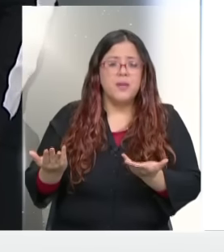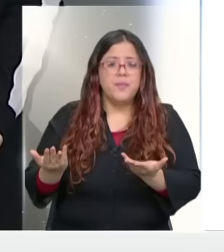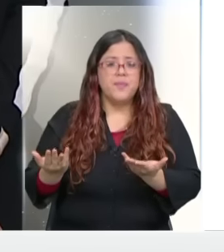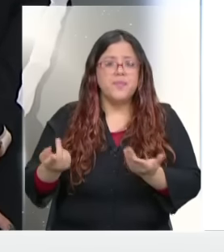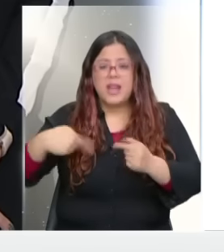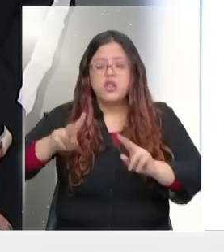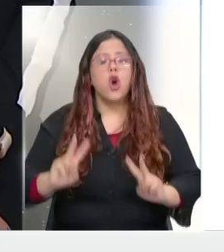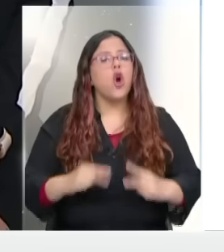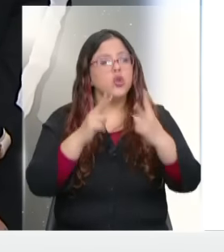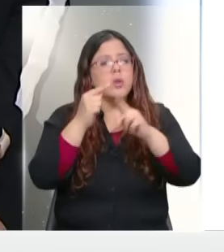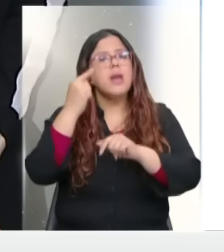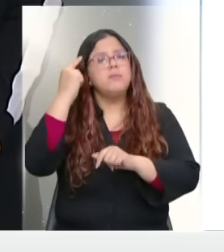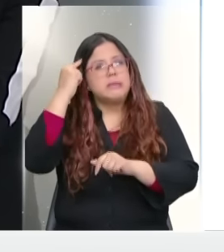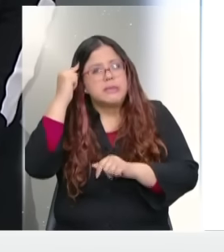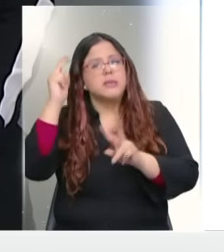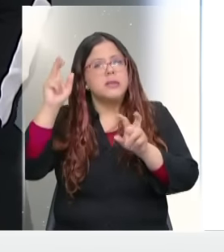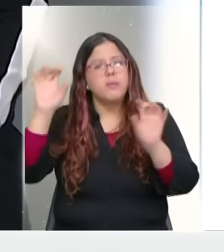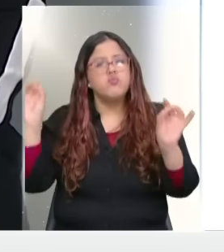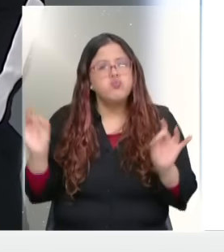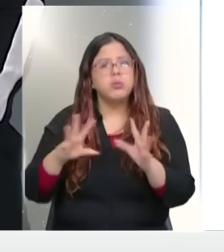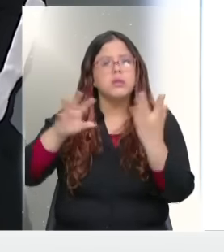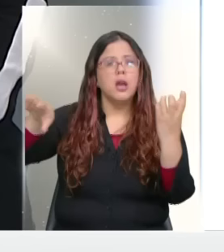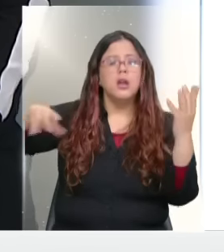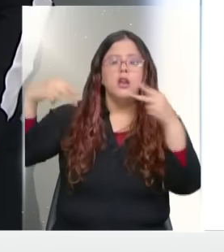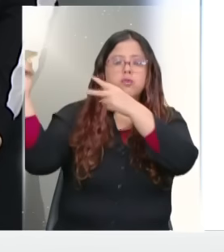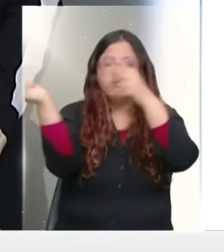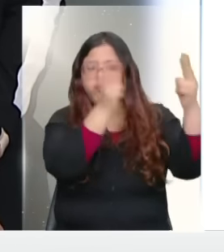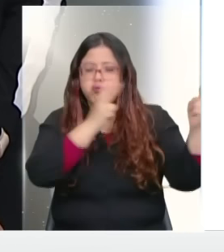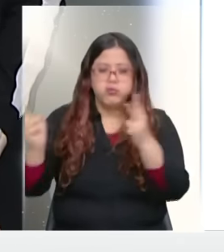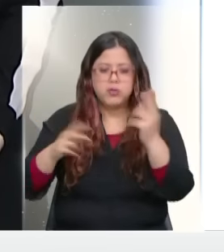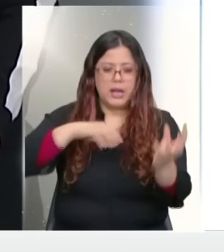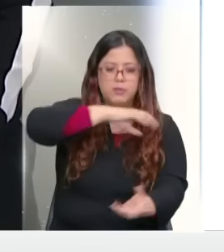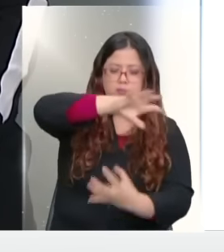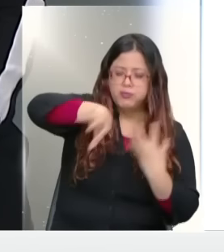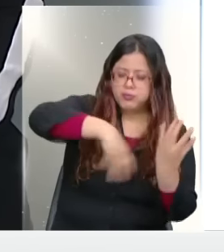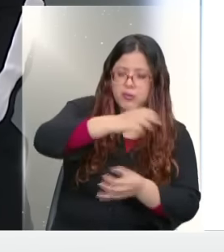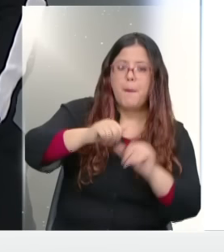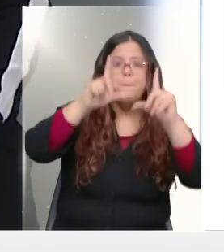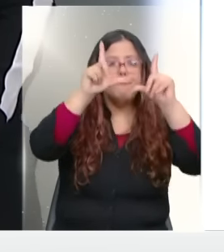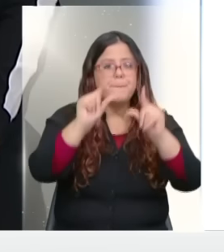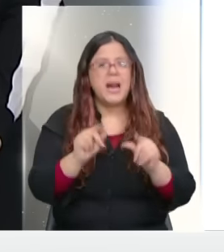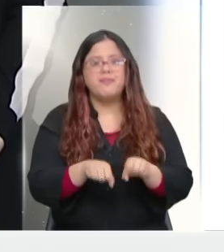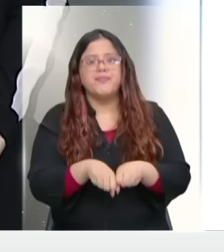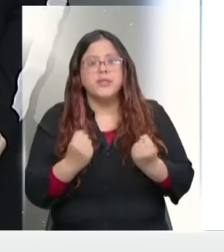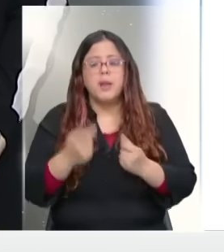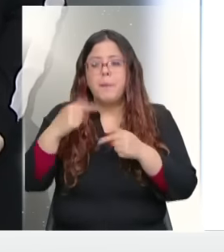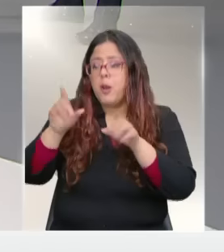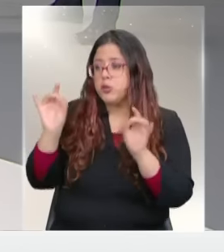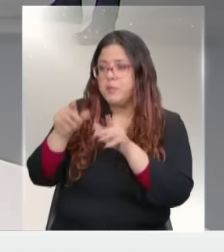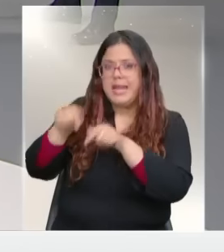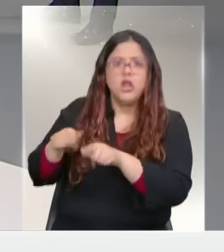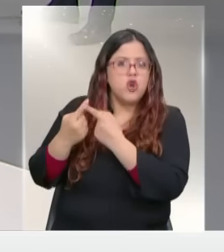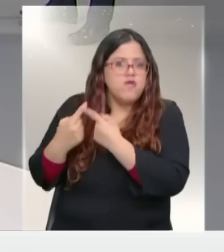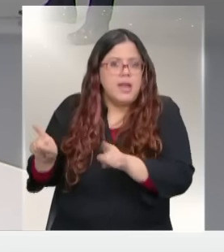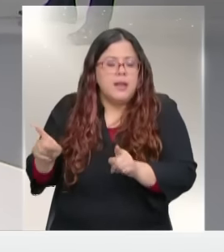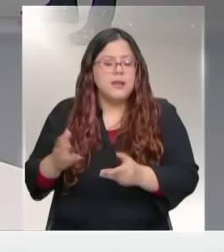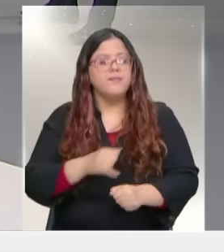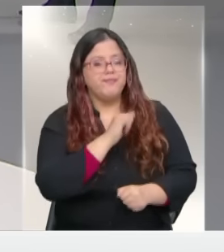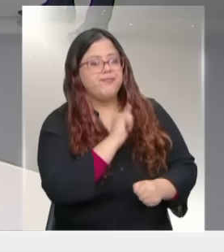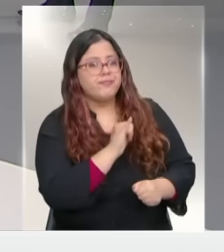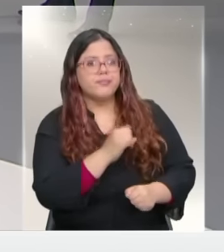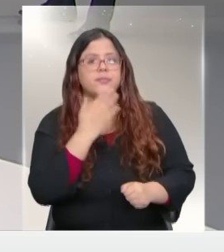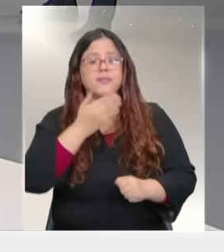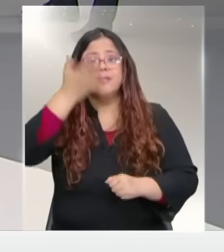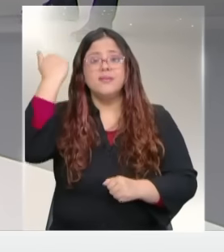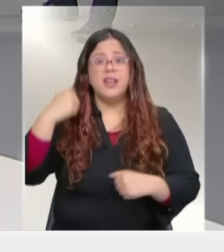construyen pensando en el paso de un huracán para que sea lo menos destructivo posible, ¿no? Pero en este caso puede ser una realidad muy distinta. Absolutamente. Y además que la